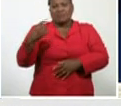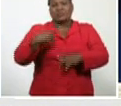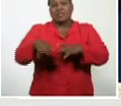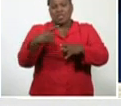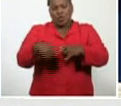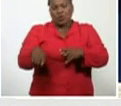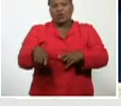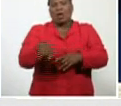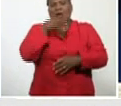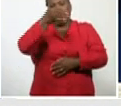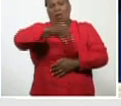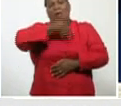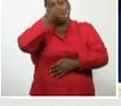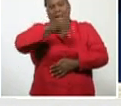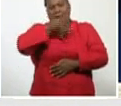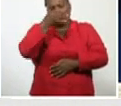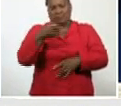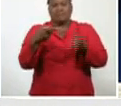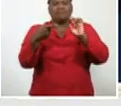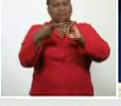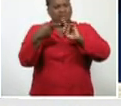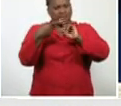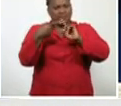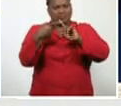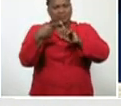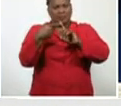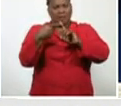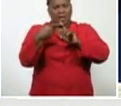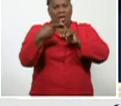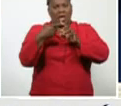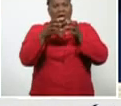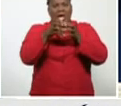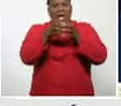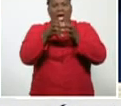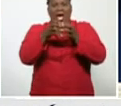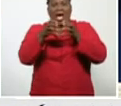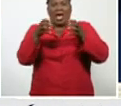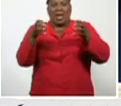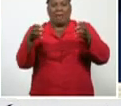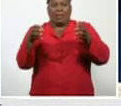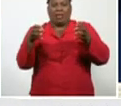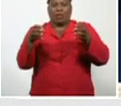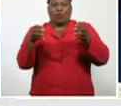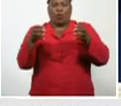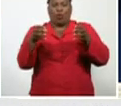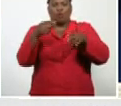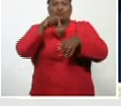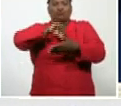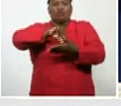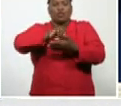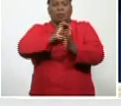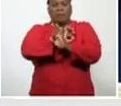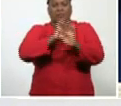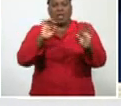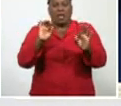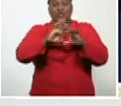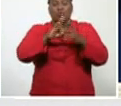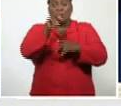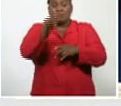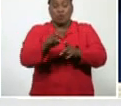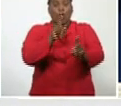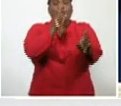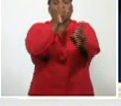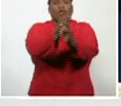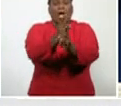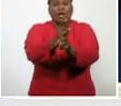mencionar, primero, primero, aislamiento, centros específicos, a todos los contactos, a